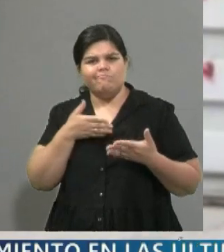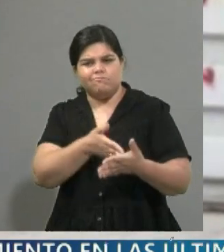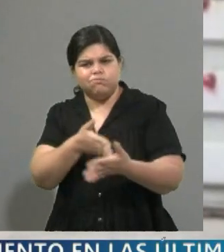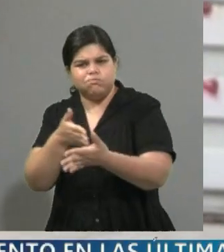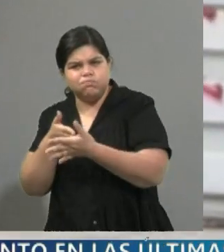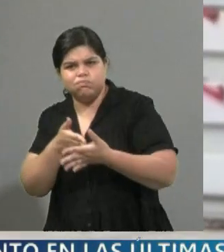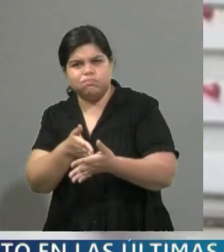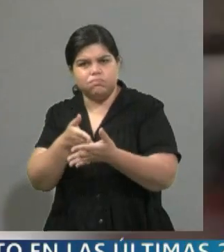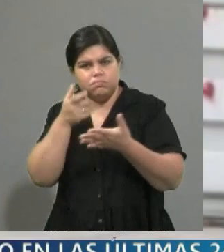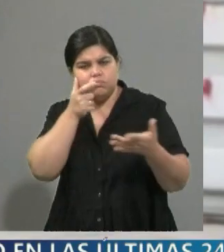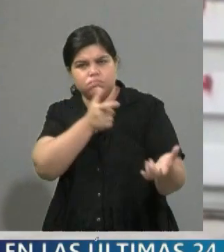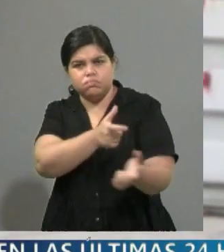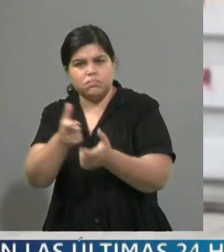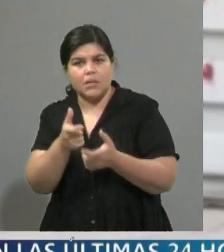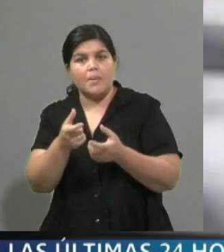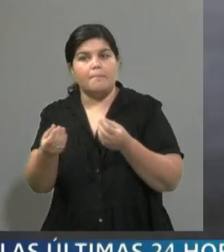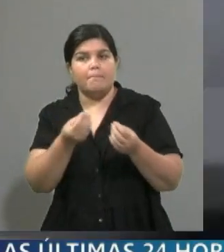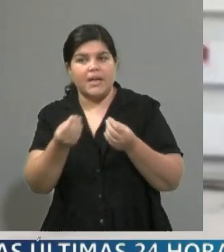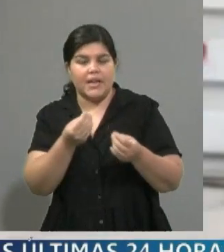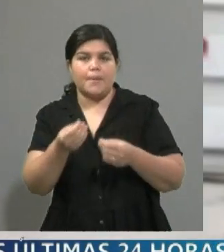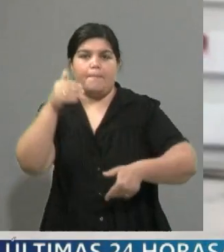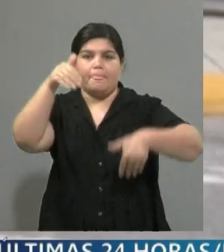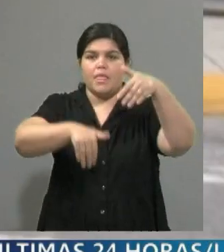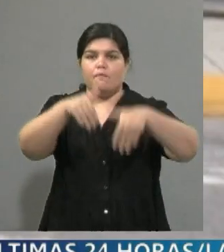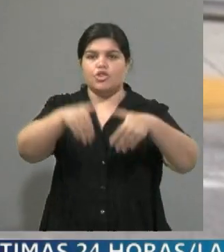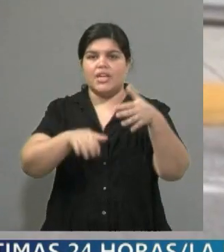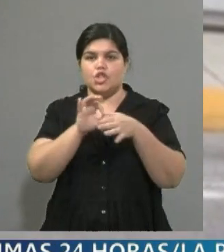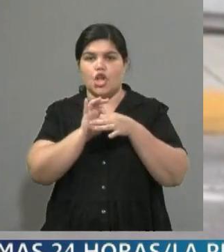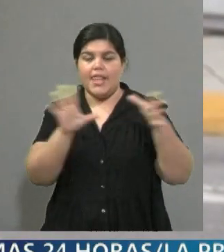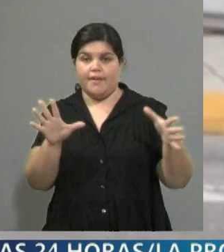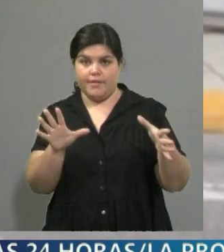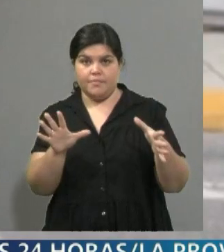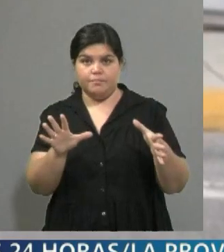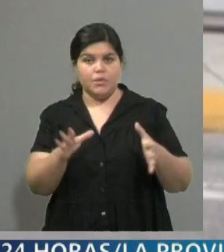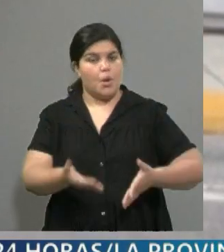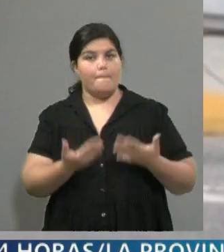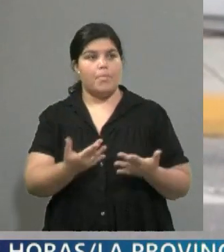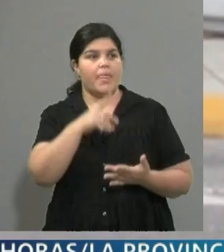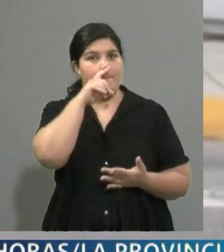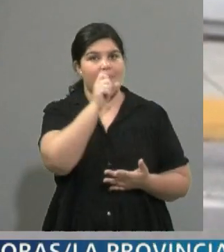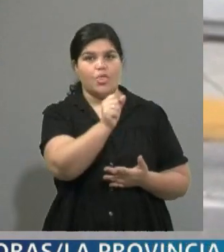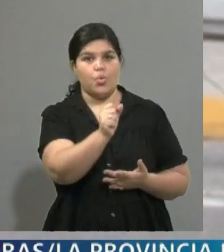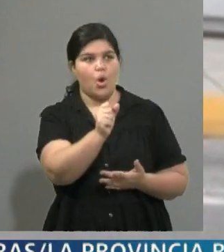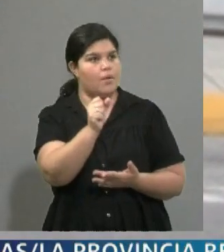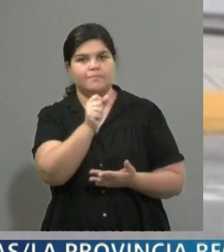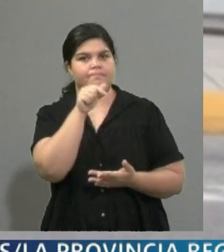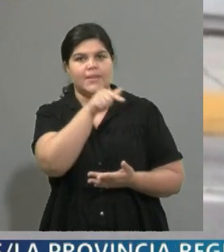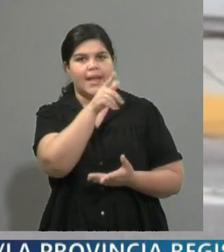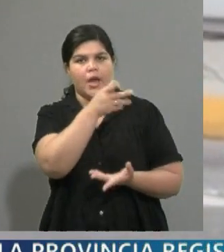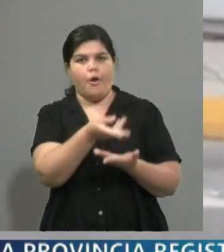cronograma para obtener elecciones libres y justas para que definitivamente Nicolás Maduro salga del poder.